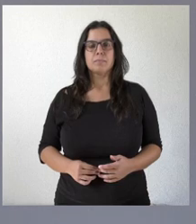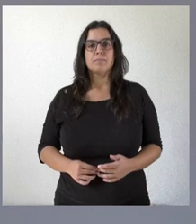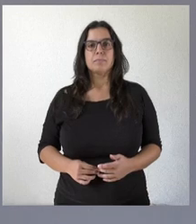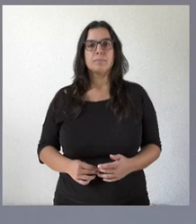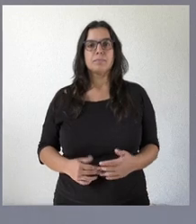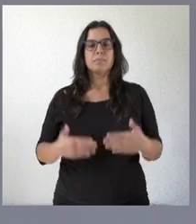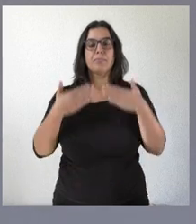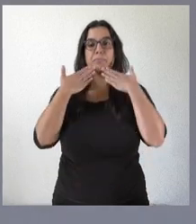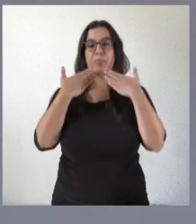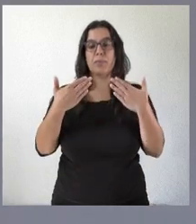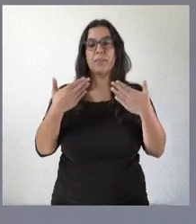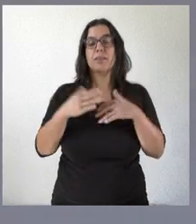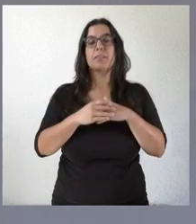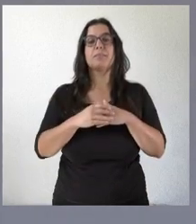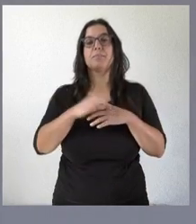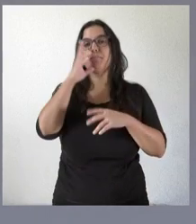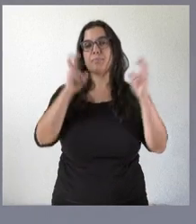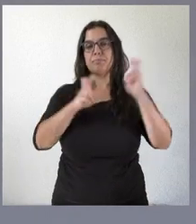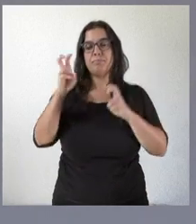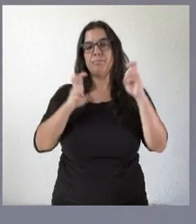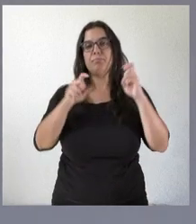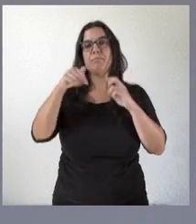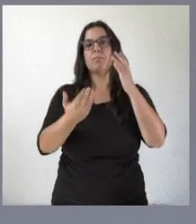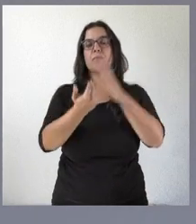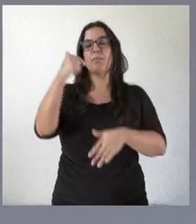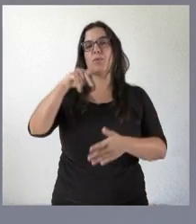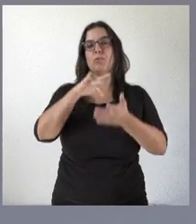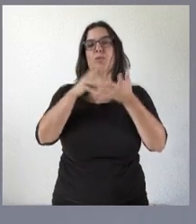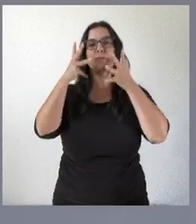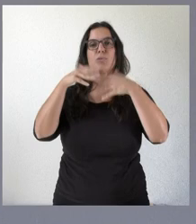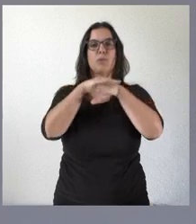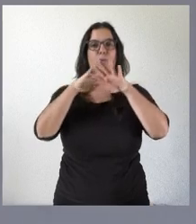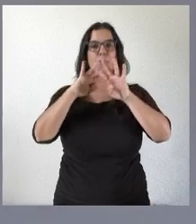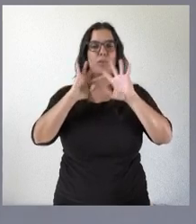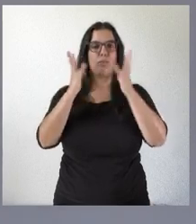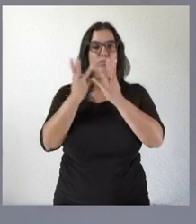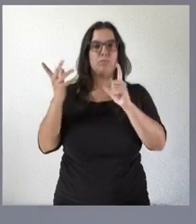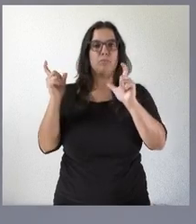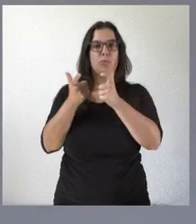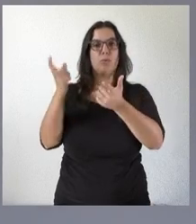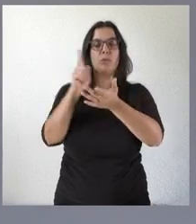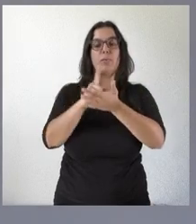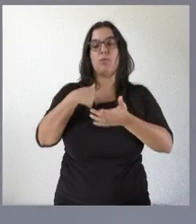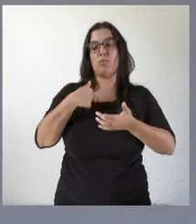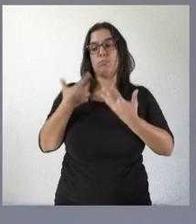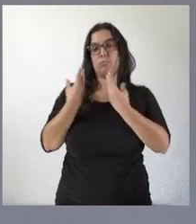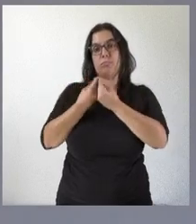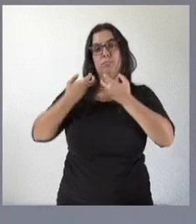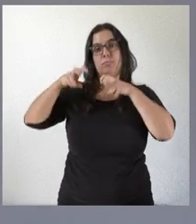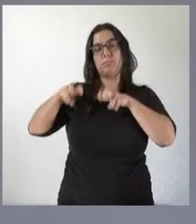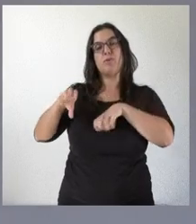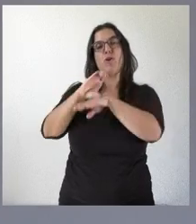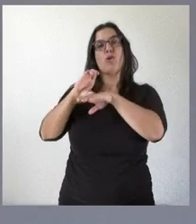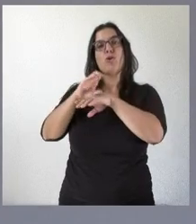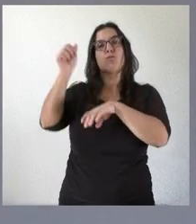Con su presencia hoy aquí esta mañana, en hemos tenido una nueva reunión del Consejo de Gobierno de Castilla y León. Y me acompaña el consejero de Presidencia, porque